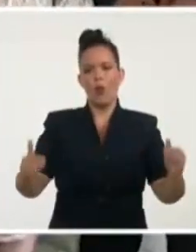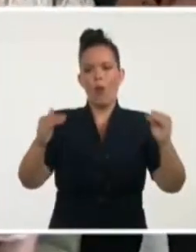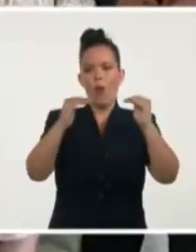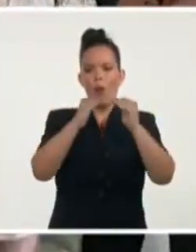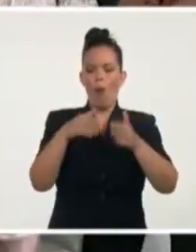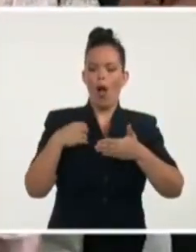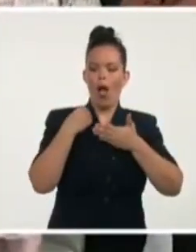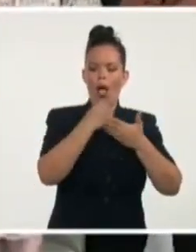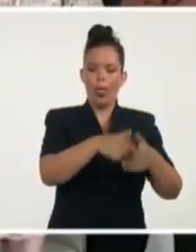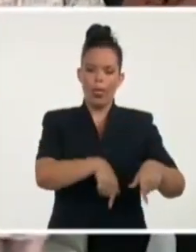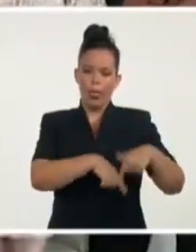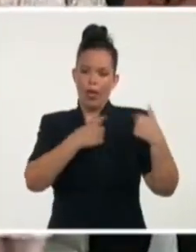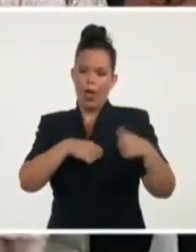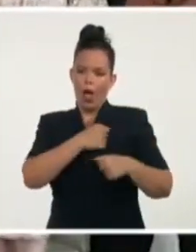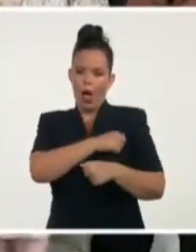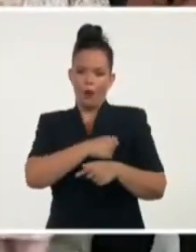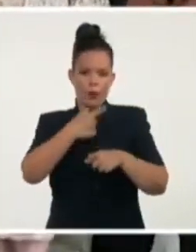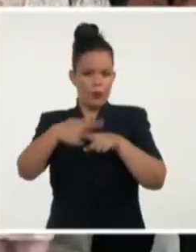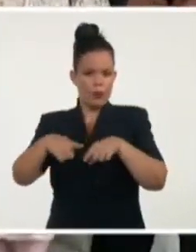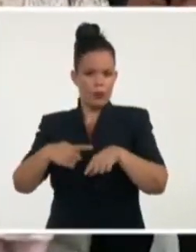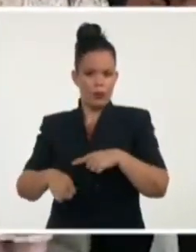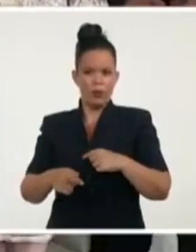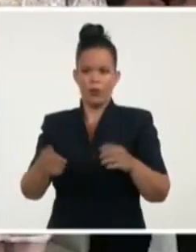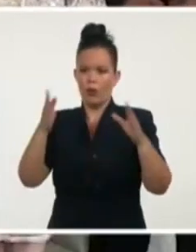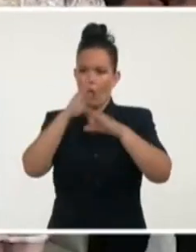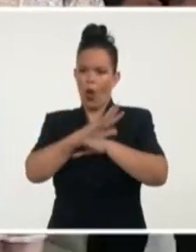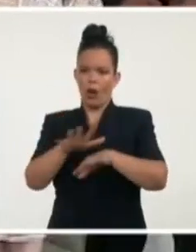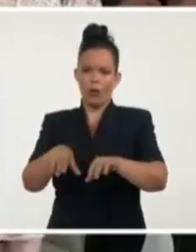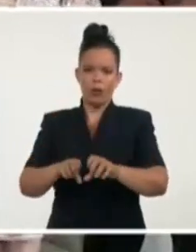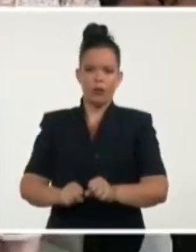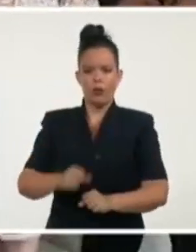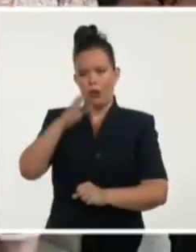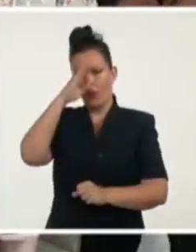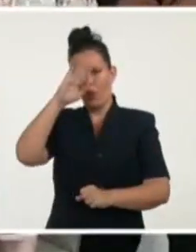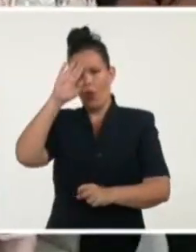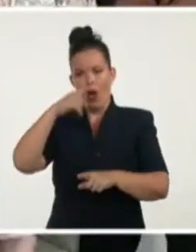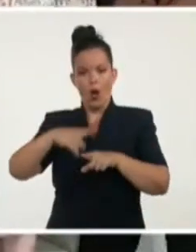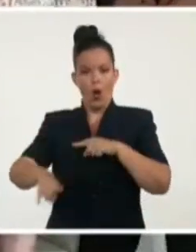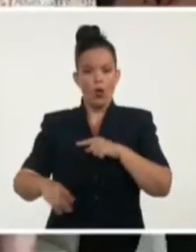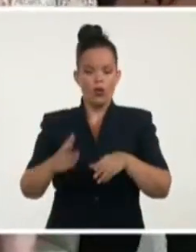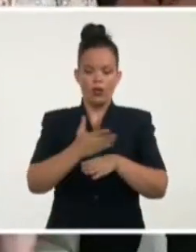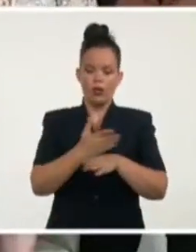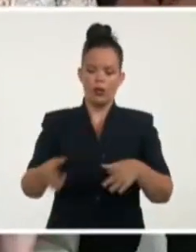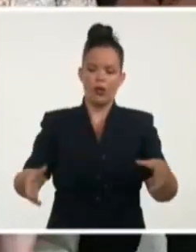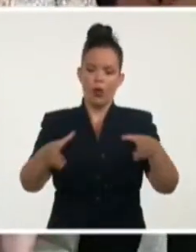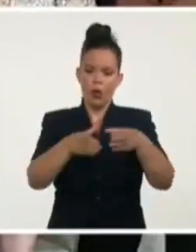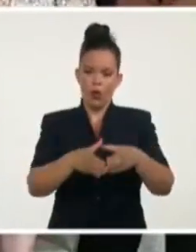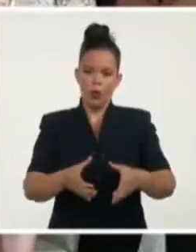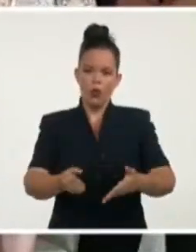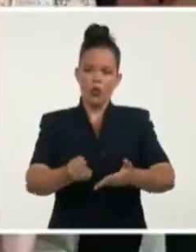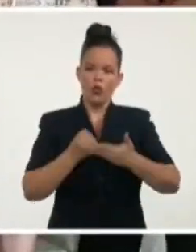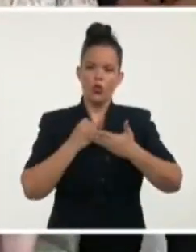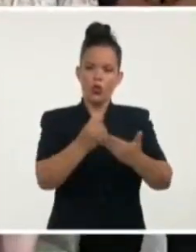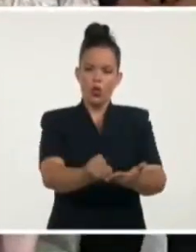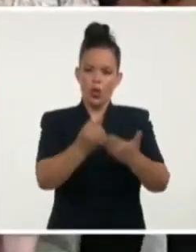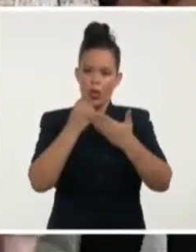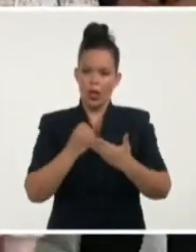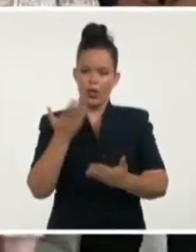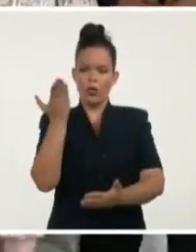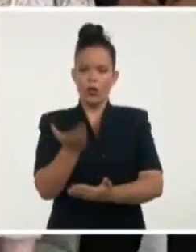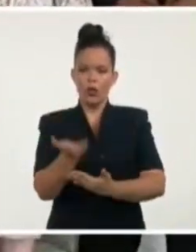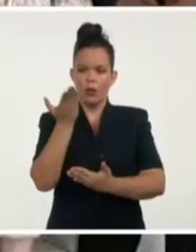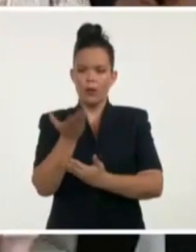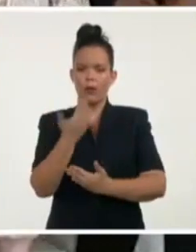en la Embajada de la República de Cuba en Washington, D.C., integrantes del movimiento de solidaridad abogaron por el mejoramiento de